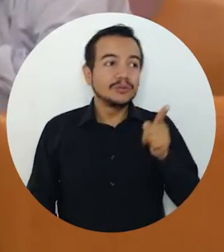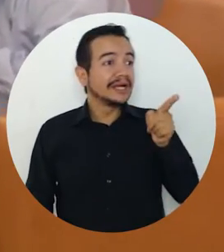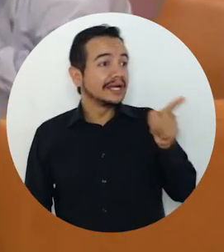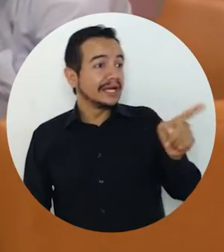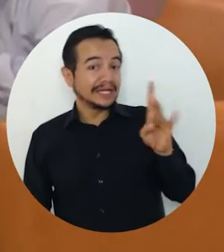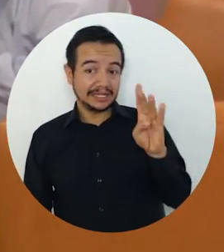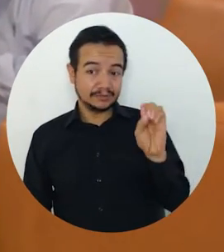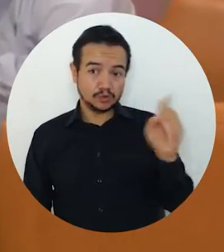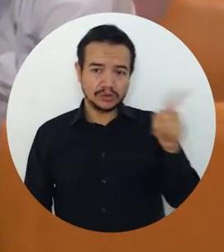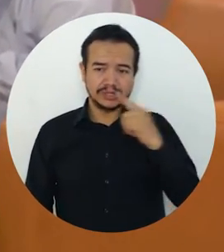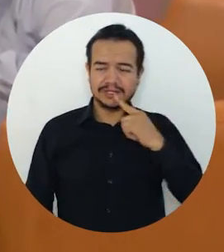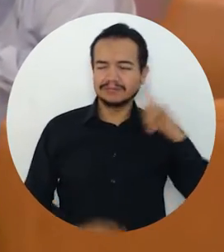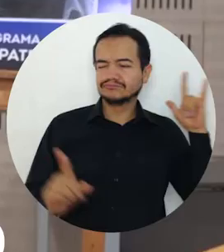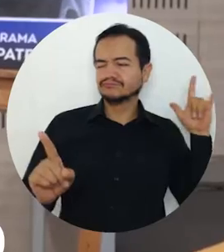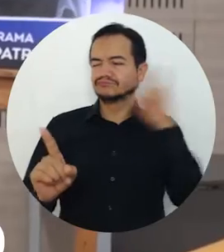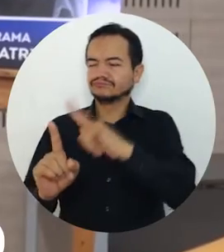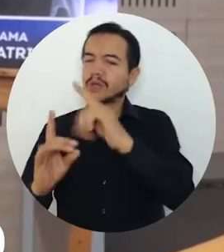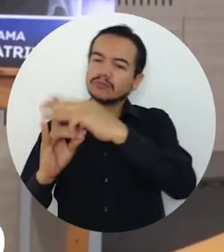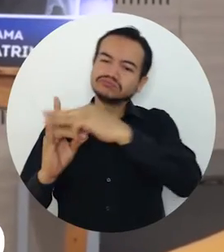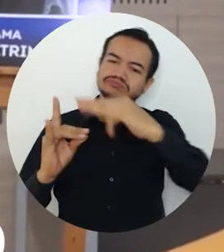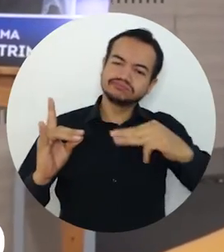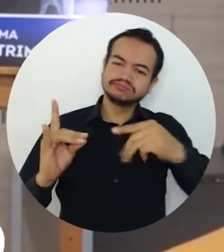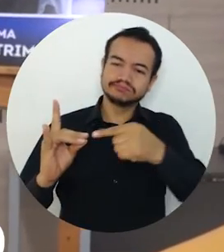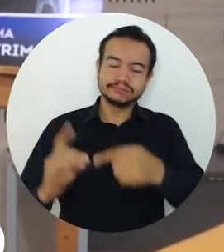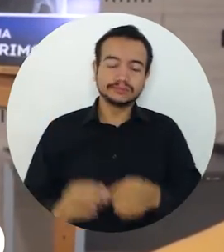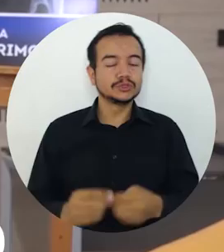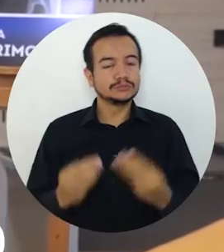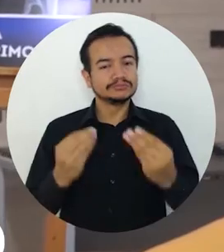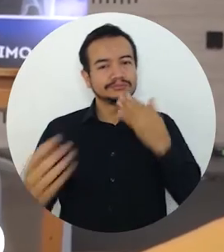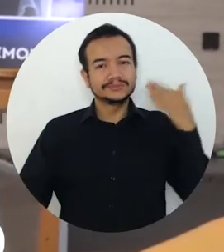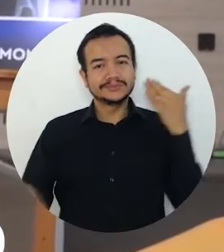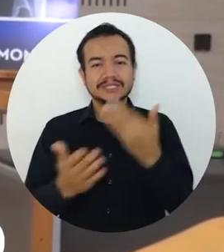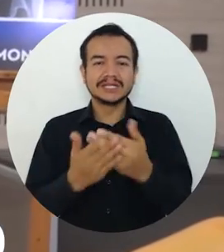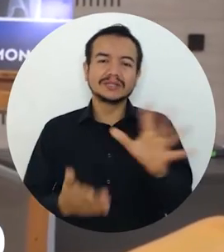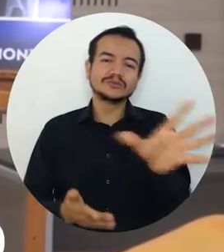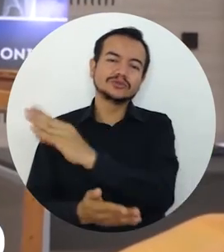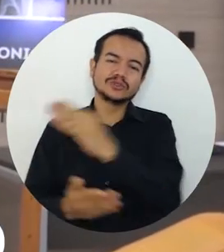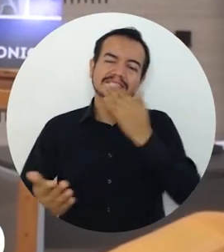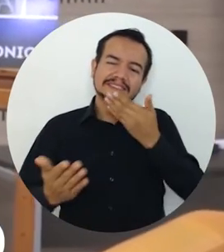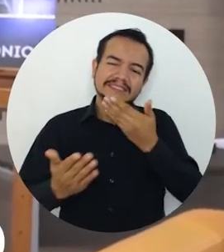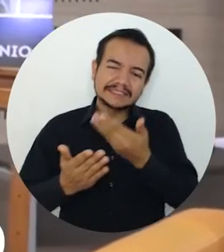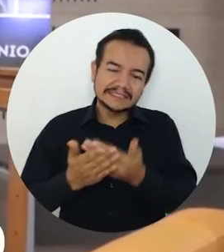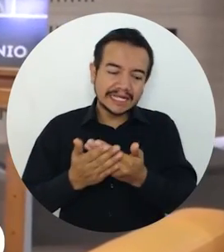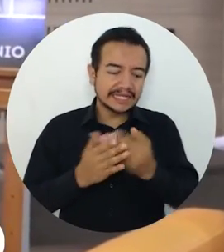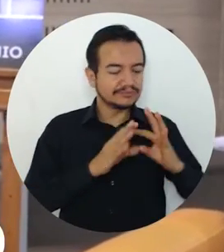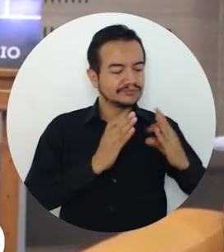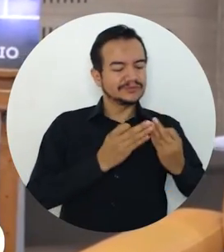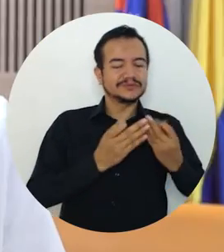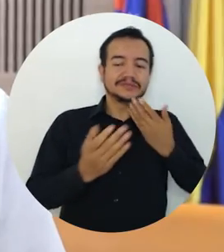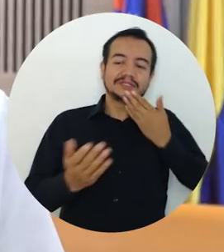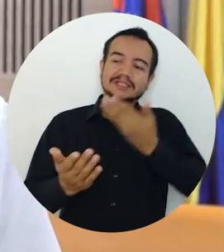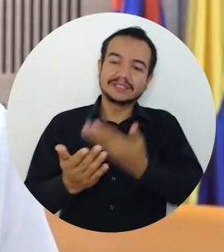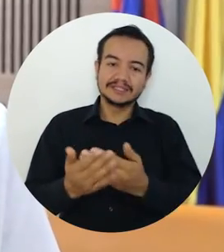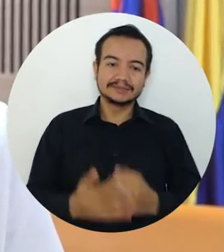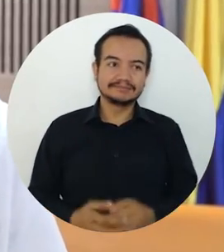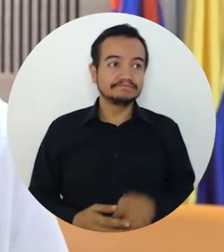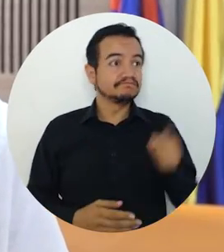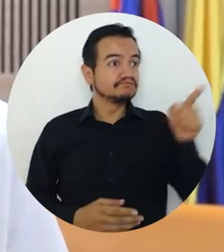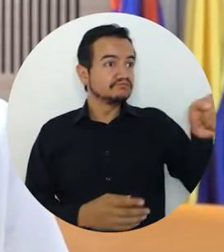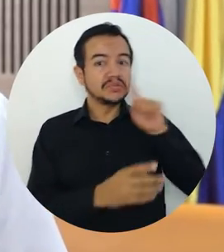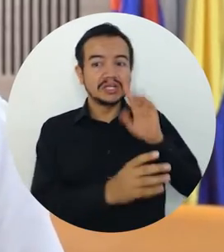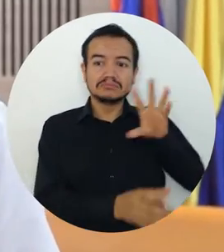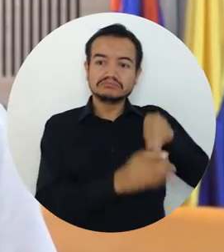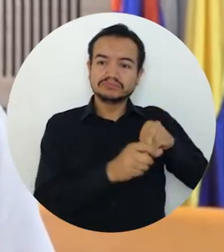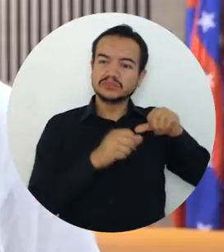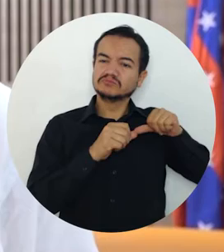aprendió a querer esta universidad. Entonces yo, de verdad, les agradezco a todos ustedes en nombre de mi familia. Nunca hoy quise salir